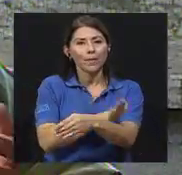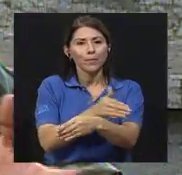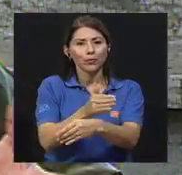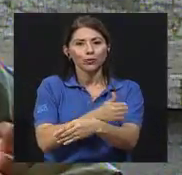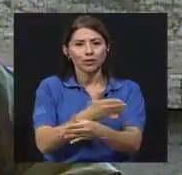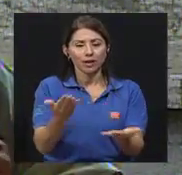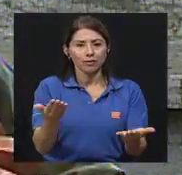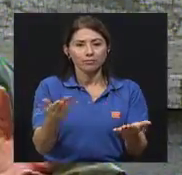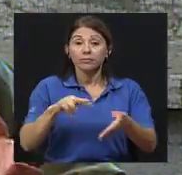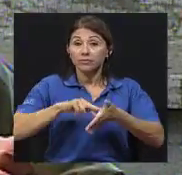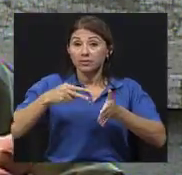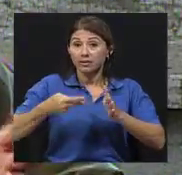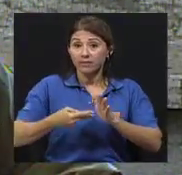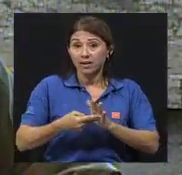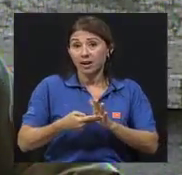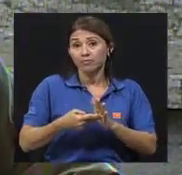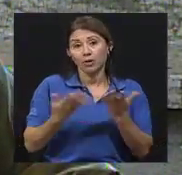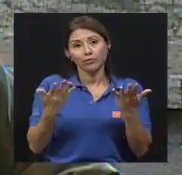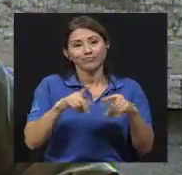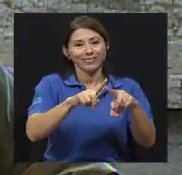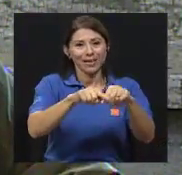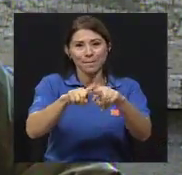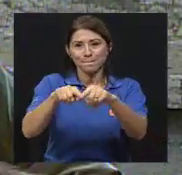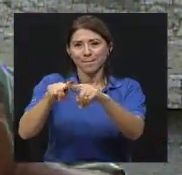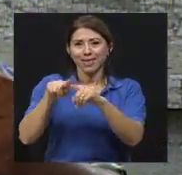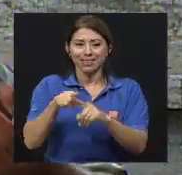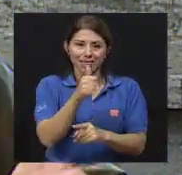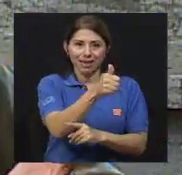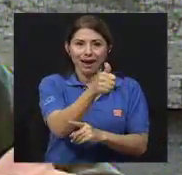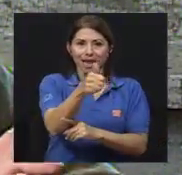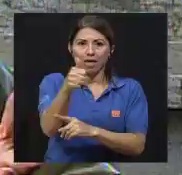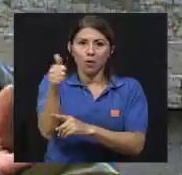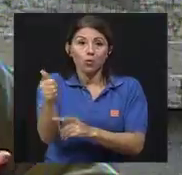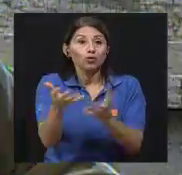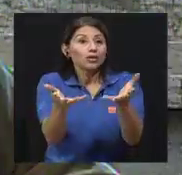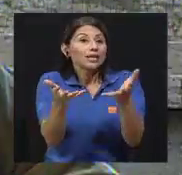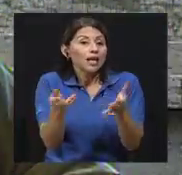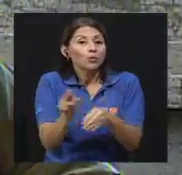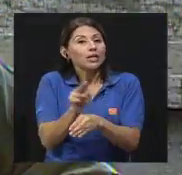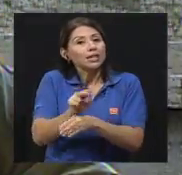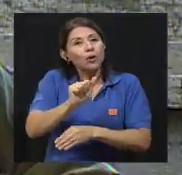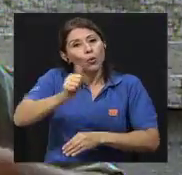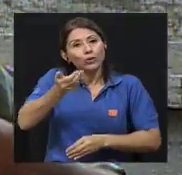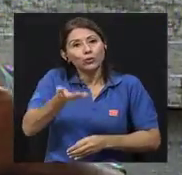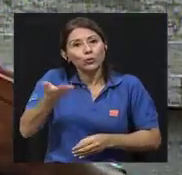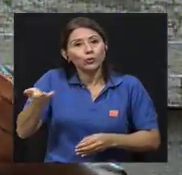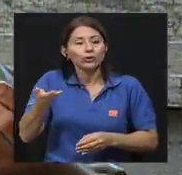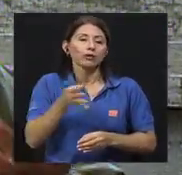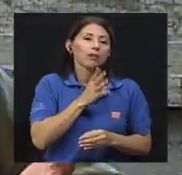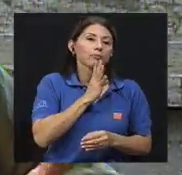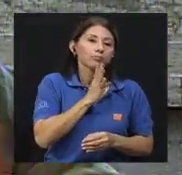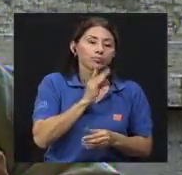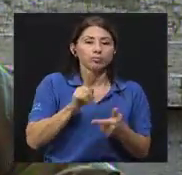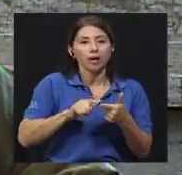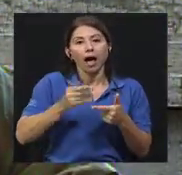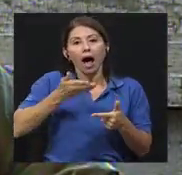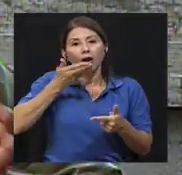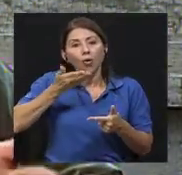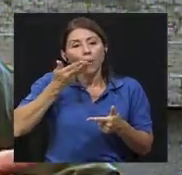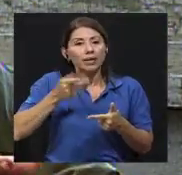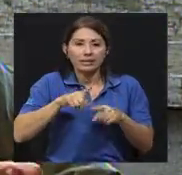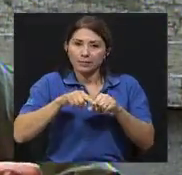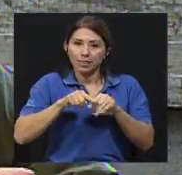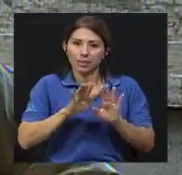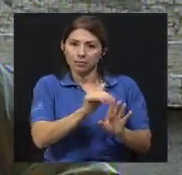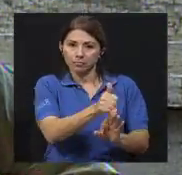no es que, ya dependerá de cada musicoterapeuta si quiere utilizar otros recursos, ya sea la palabra, ya sea utilizar aromas, ya sea,